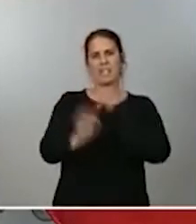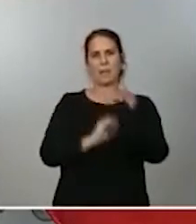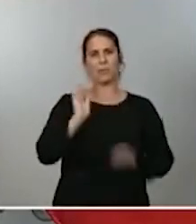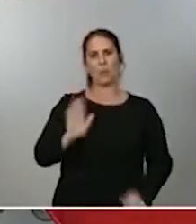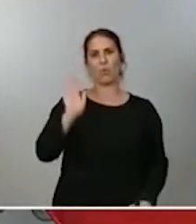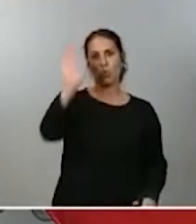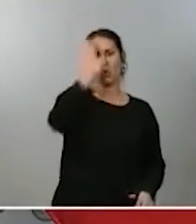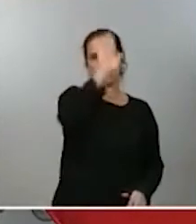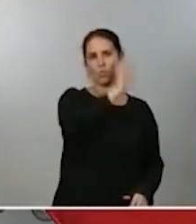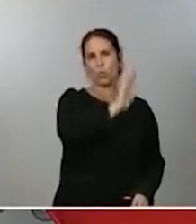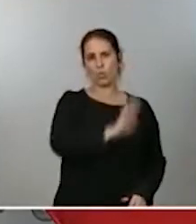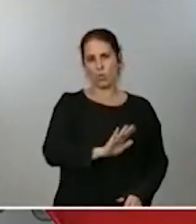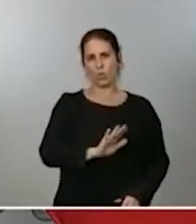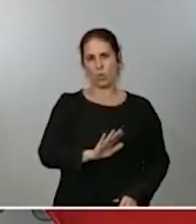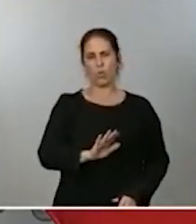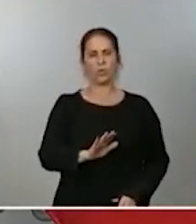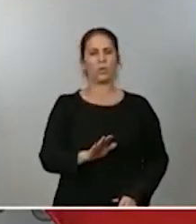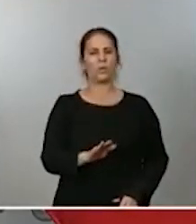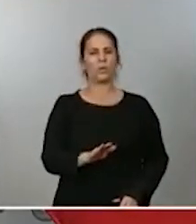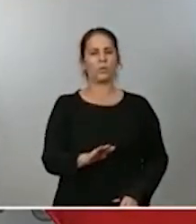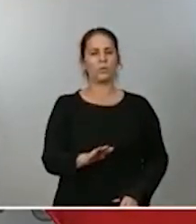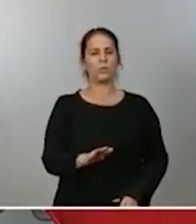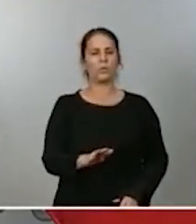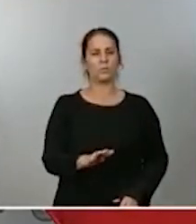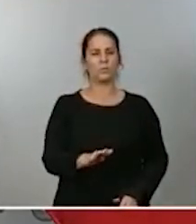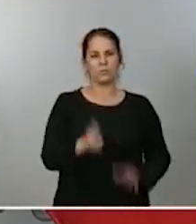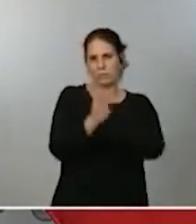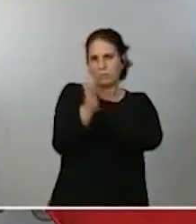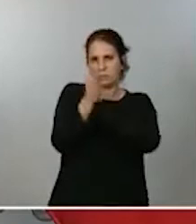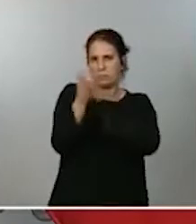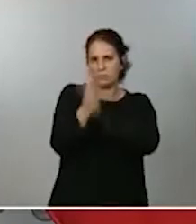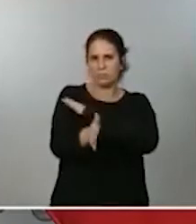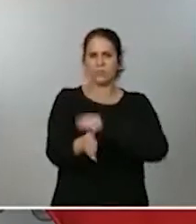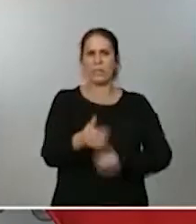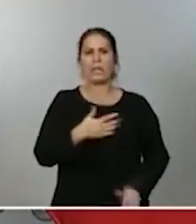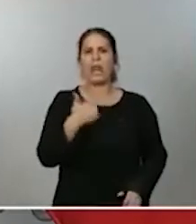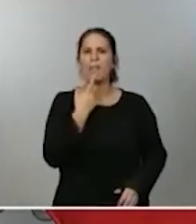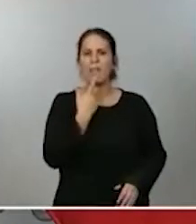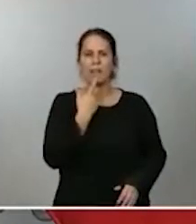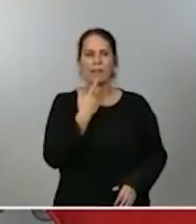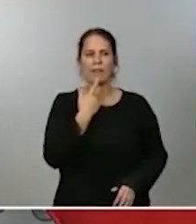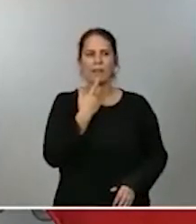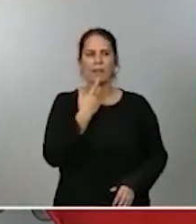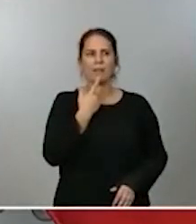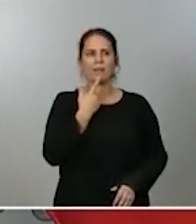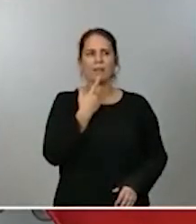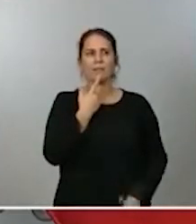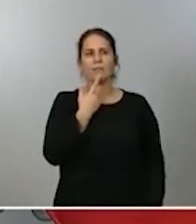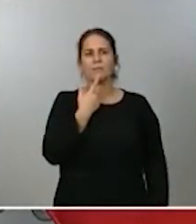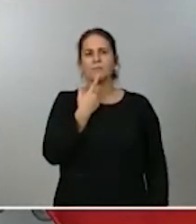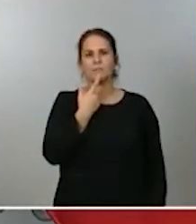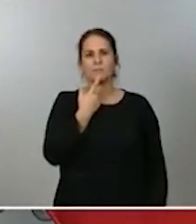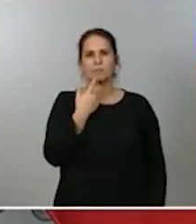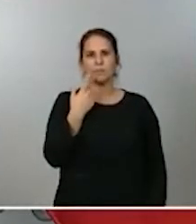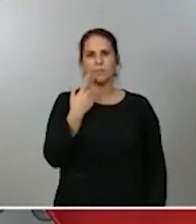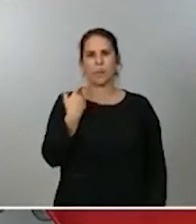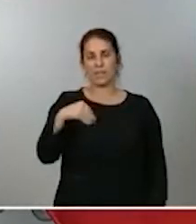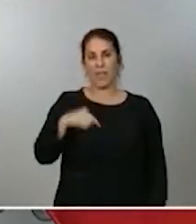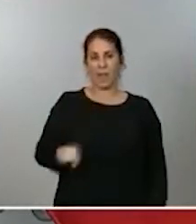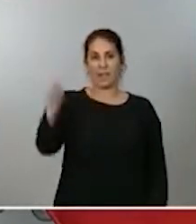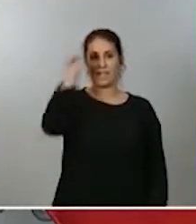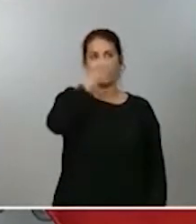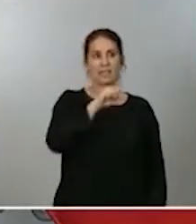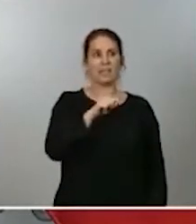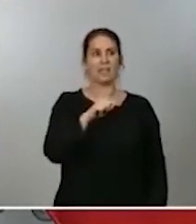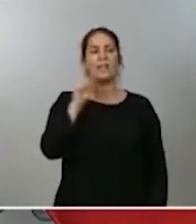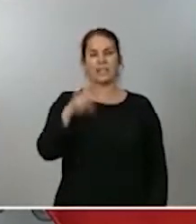las comunidades autónomas, de manera que todas las cuestiones dictadas por la autoridad competente puedan ser también revisadas y